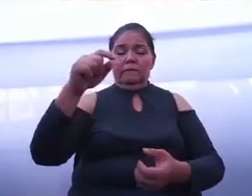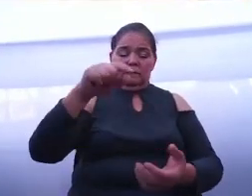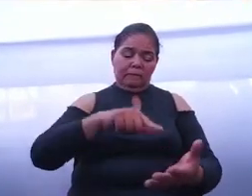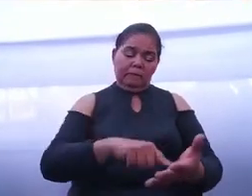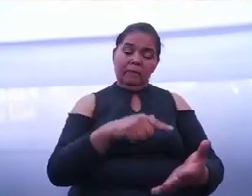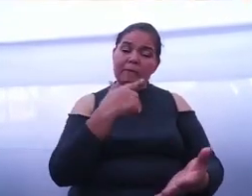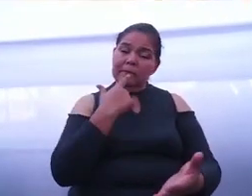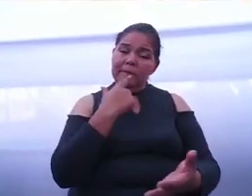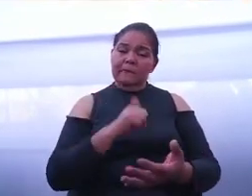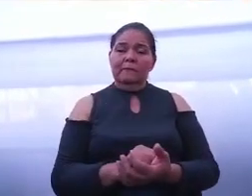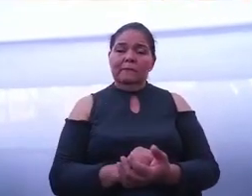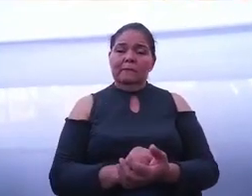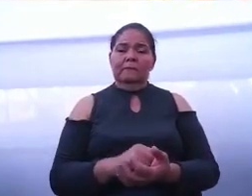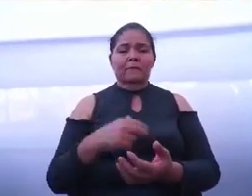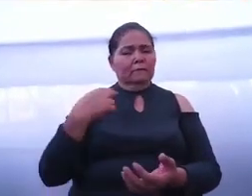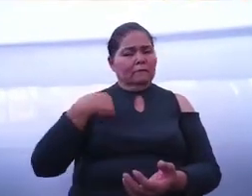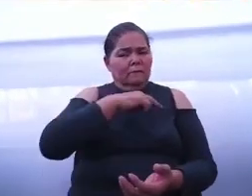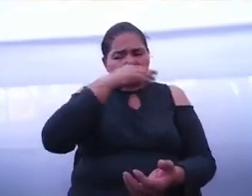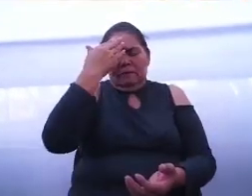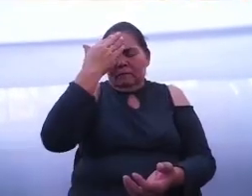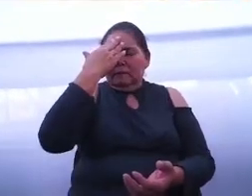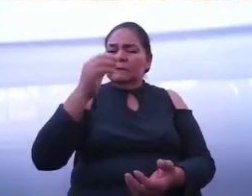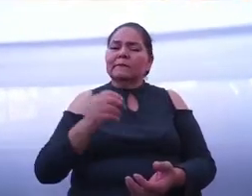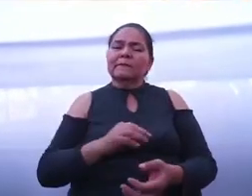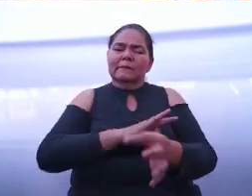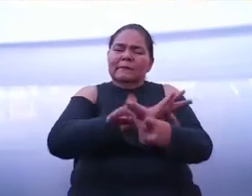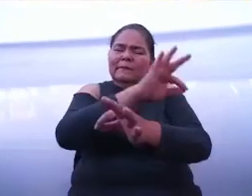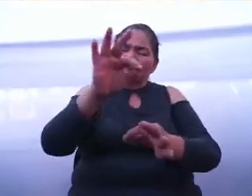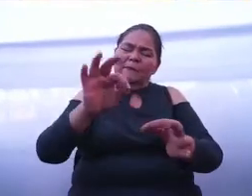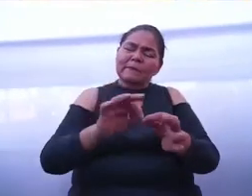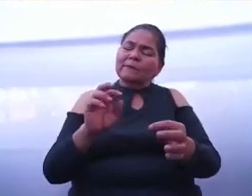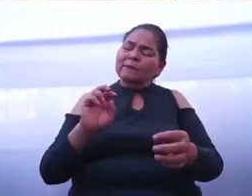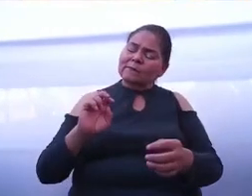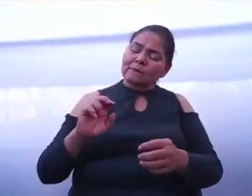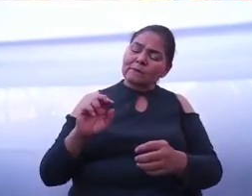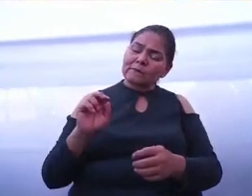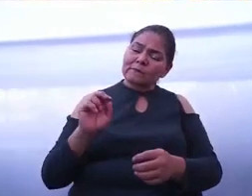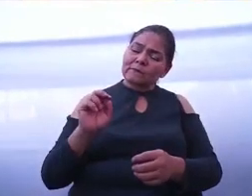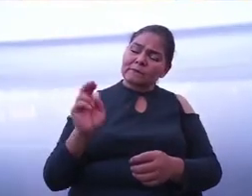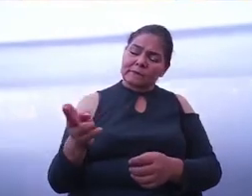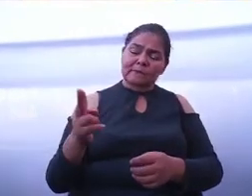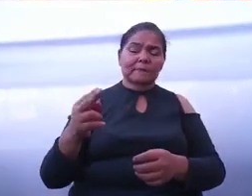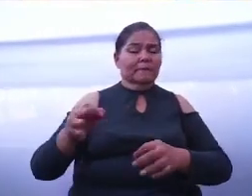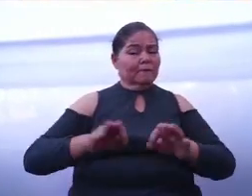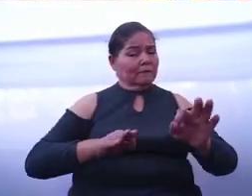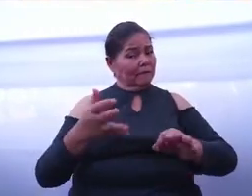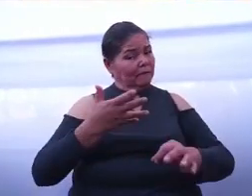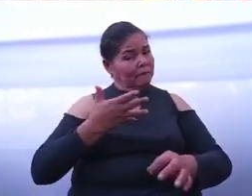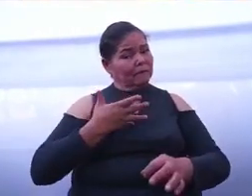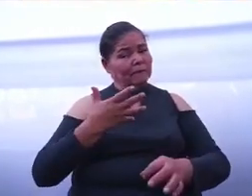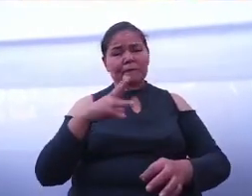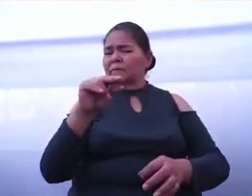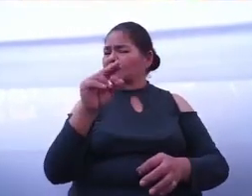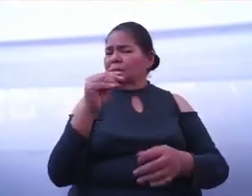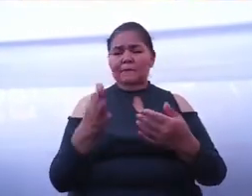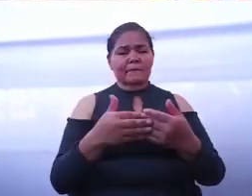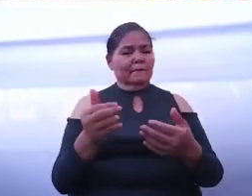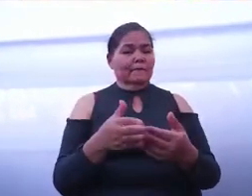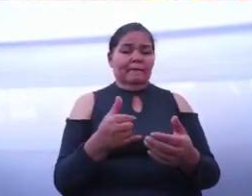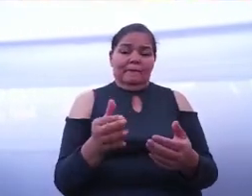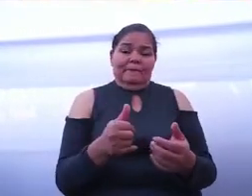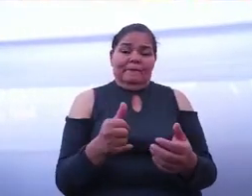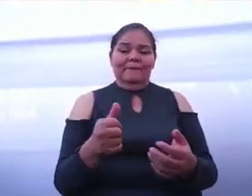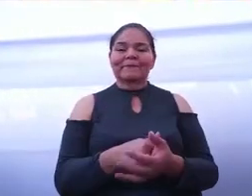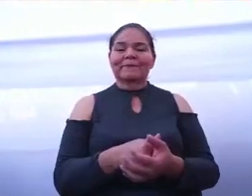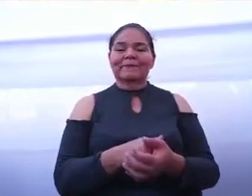Sabemos que la labor que hoy tienen no es tarea sencilla. Por nuestra parte,